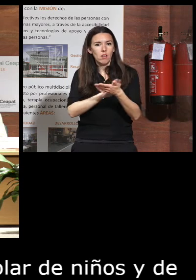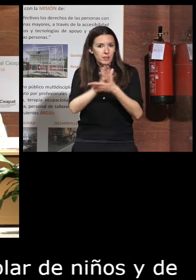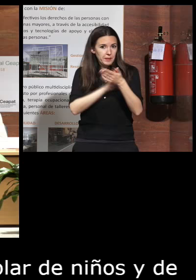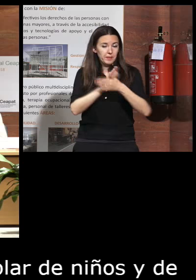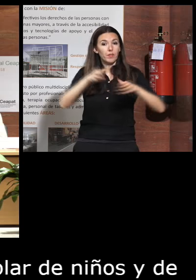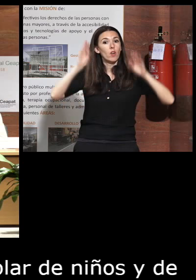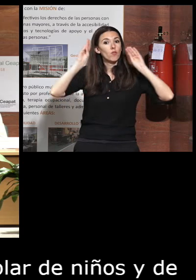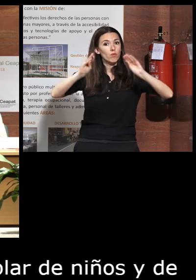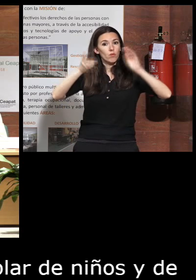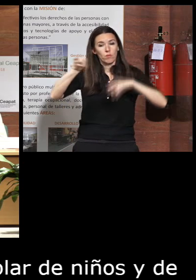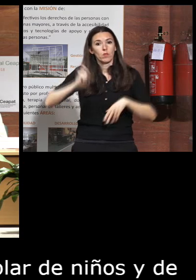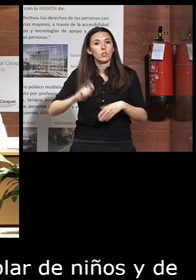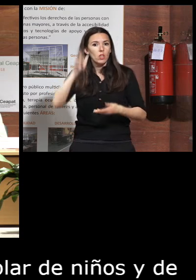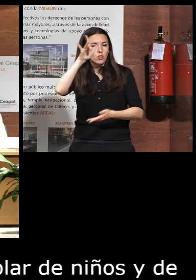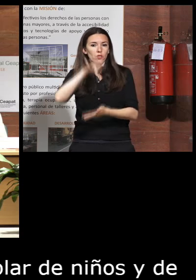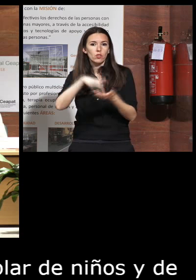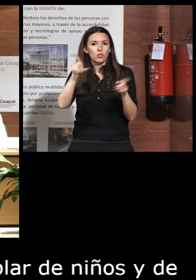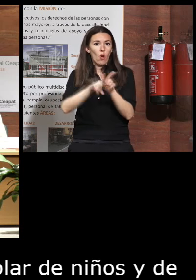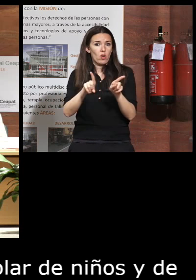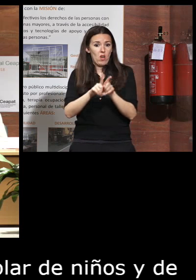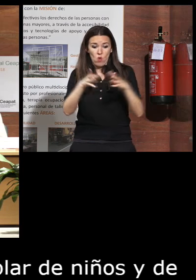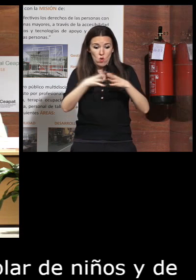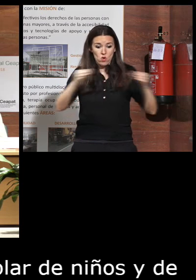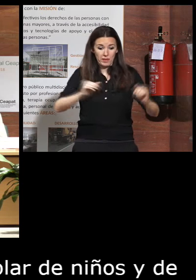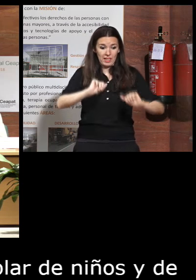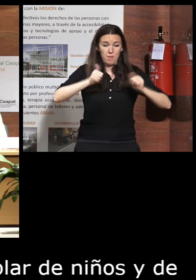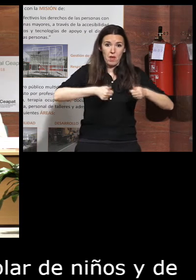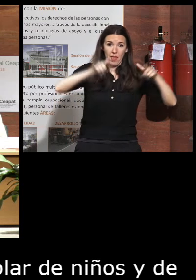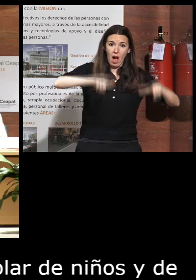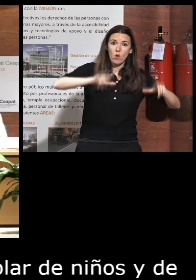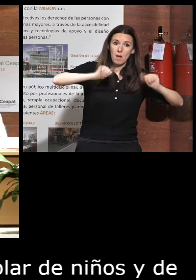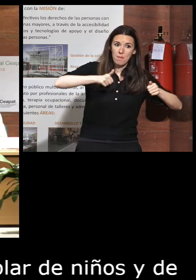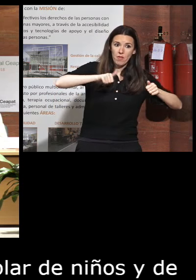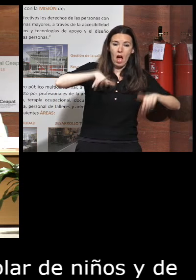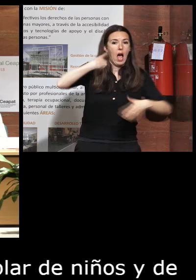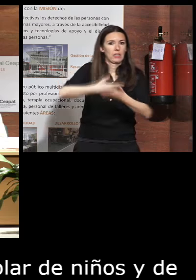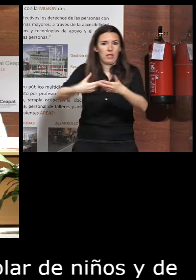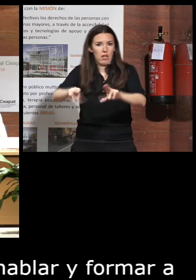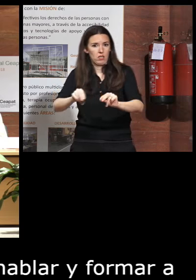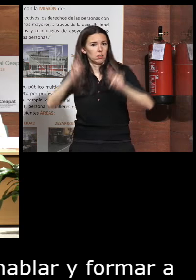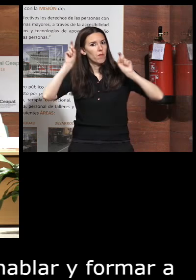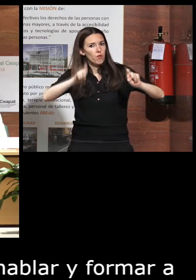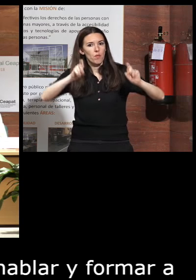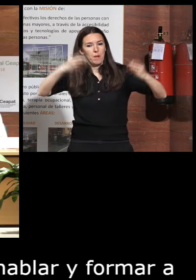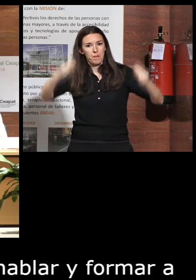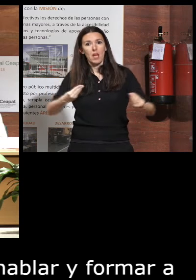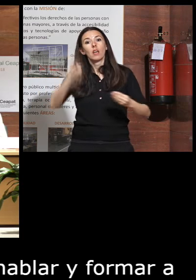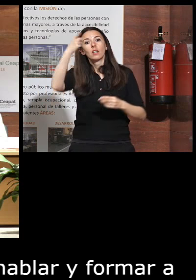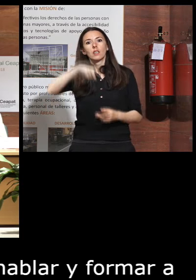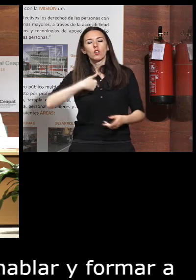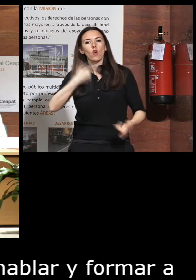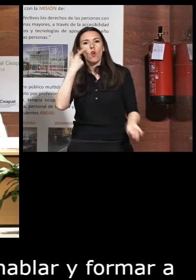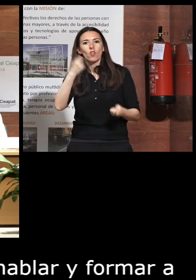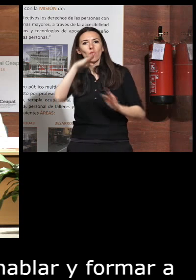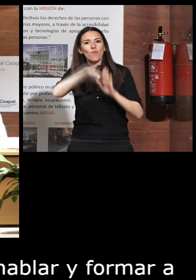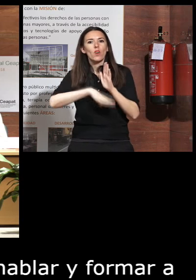profesionales desde que están en nuestras universidades y nuestras aulas eso por un lado pero por otro coordino un programa